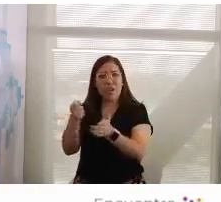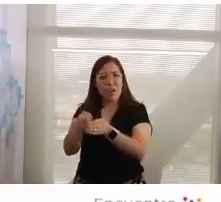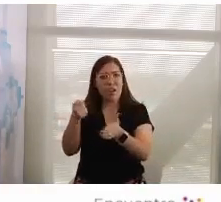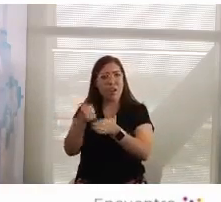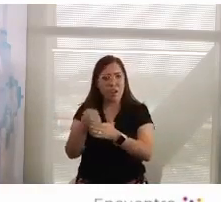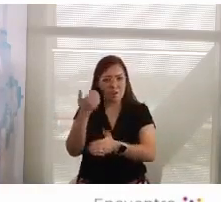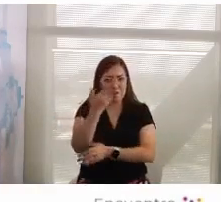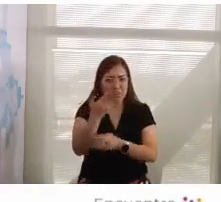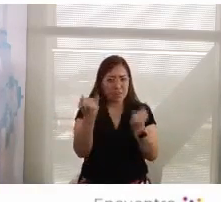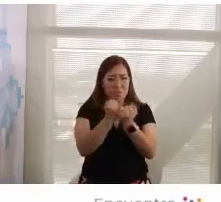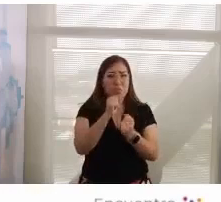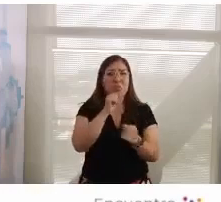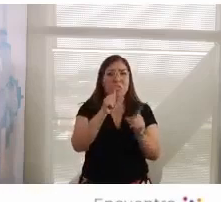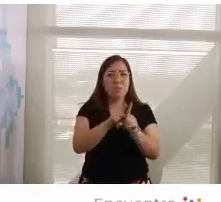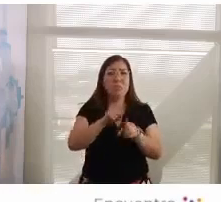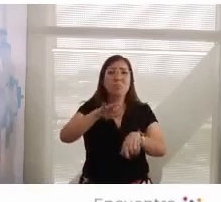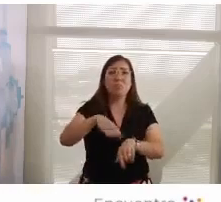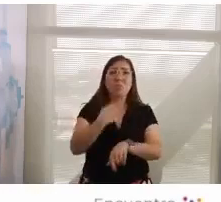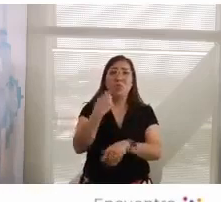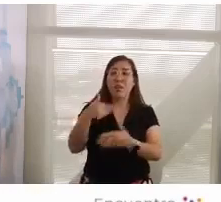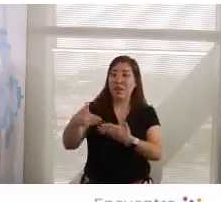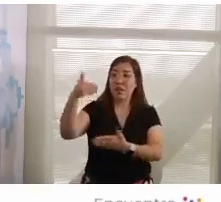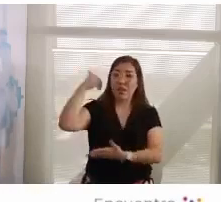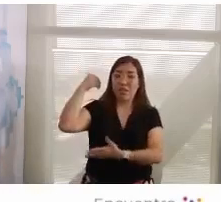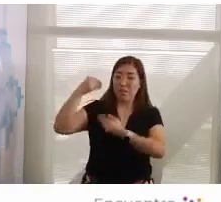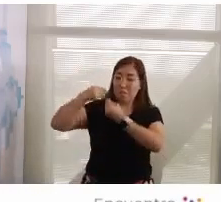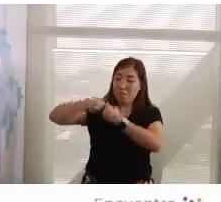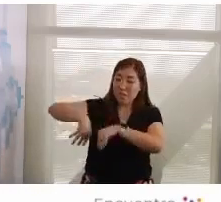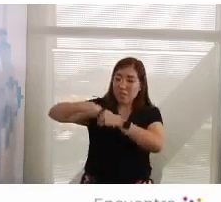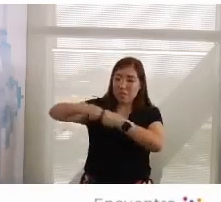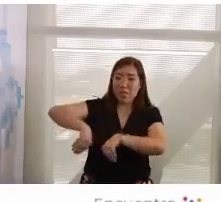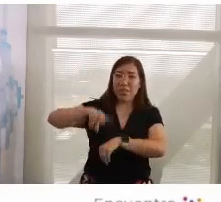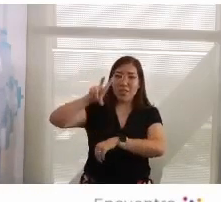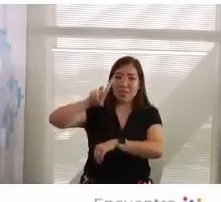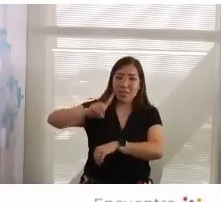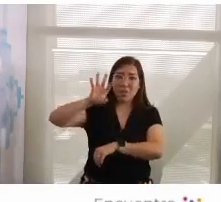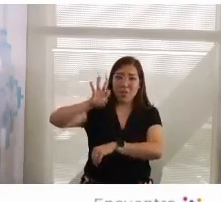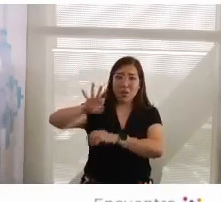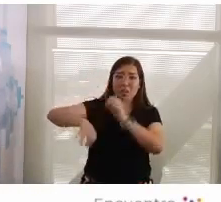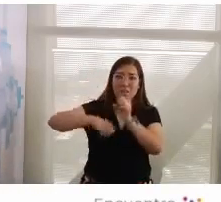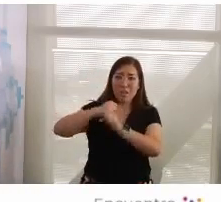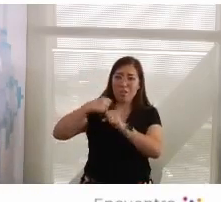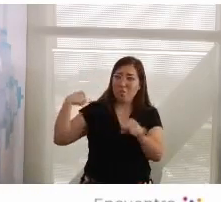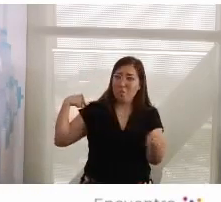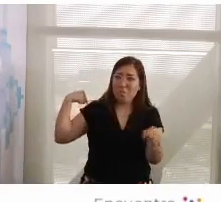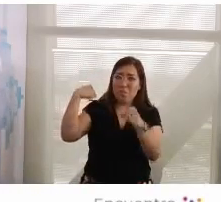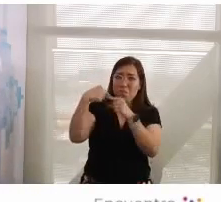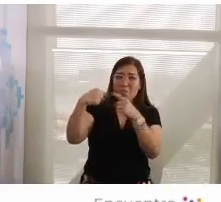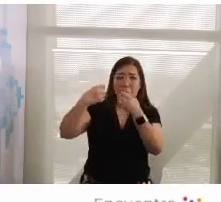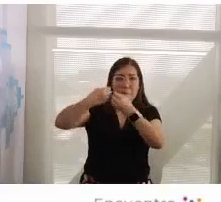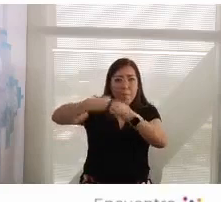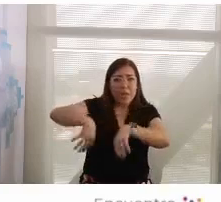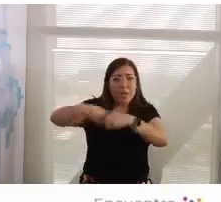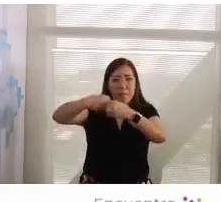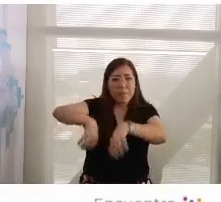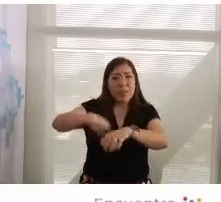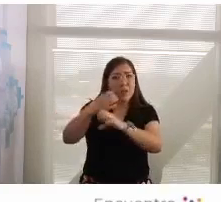porque perdieron en los últimos 30, 40 años. Y que